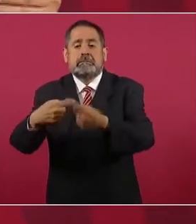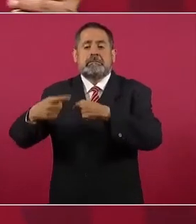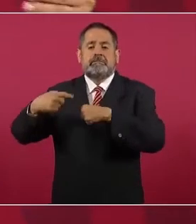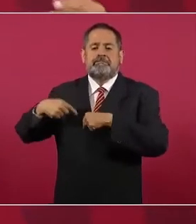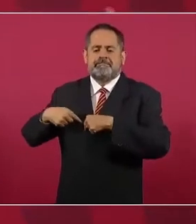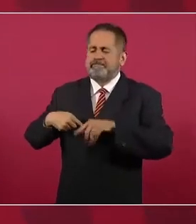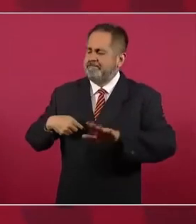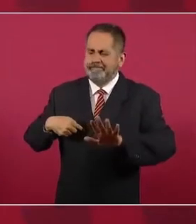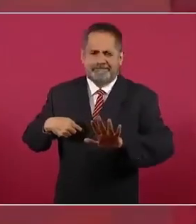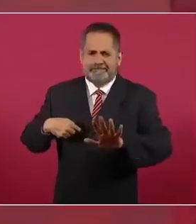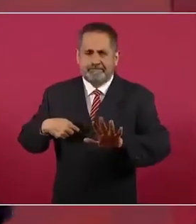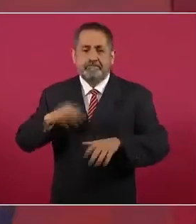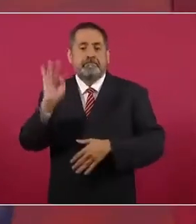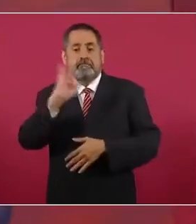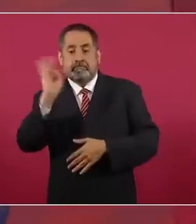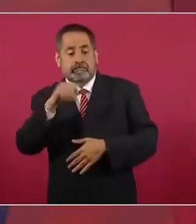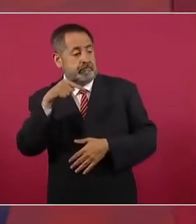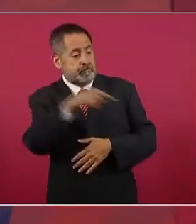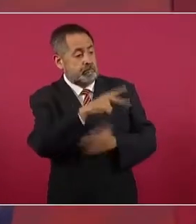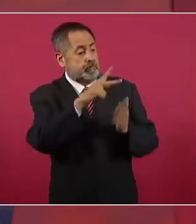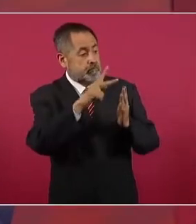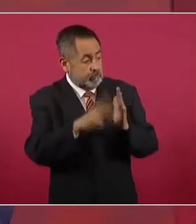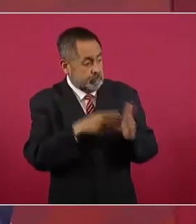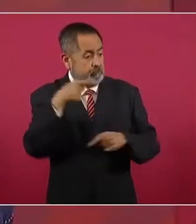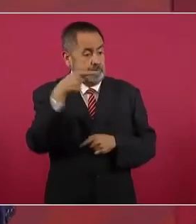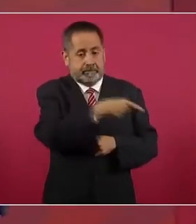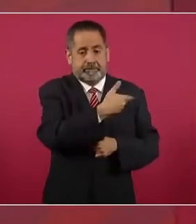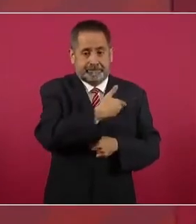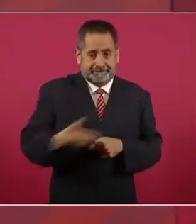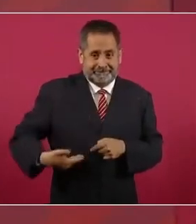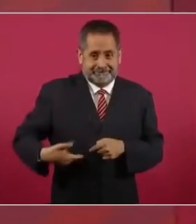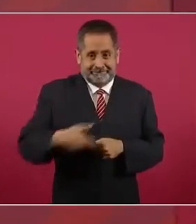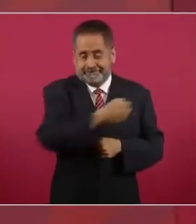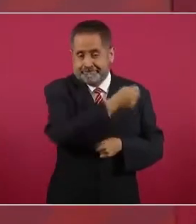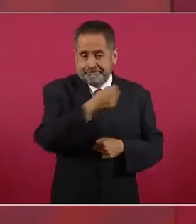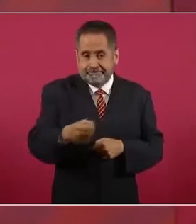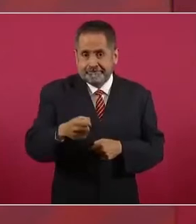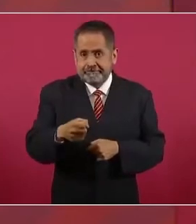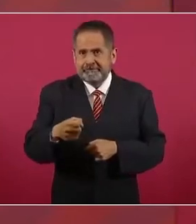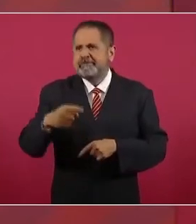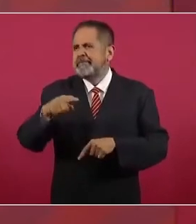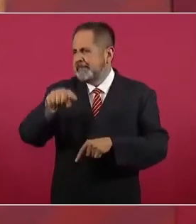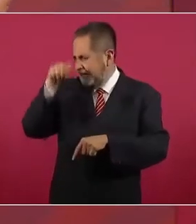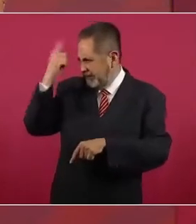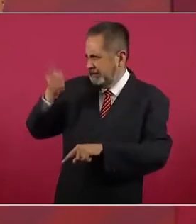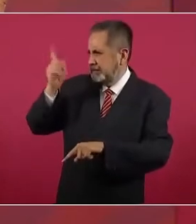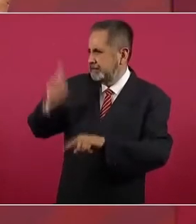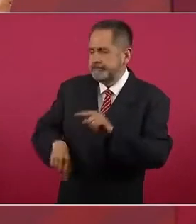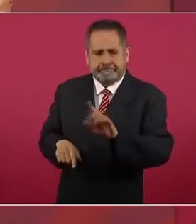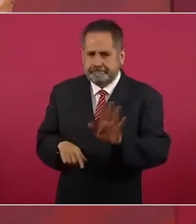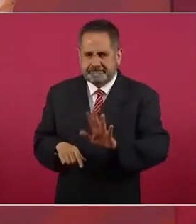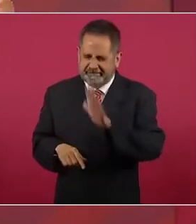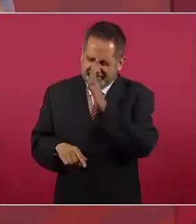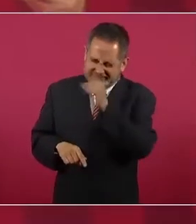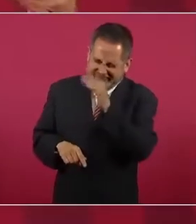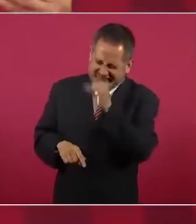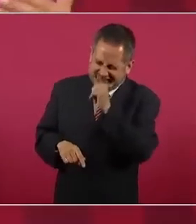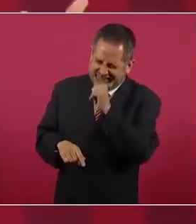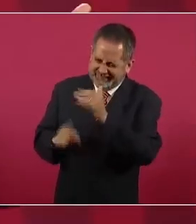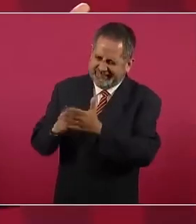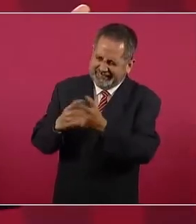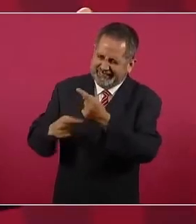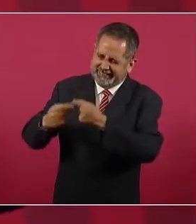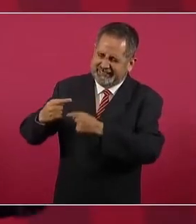vuelven estos corruptos, que les cueste trabajo dar